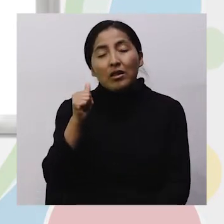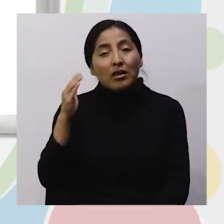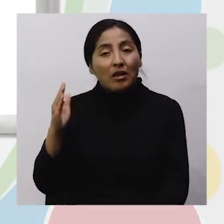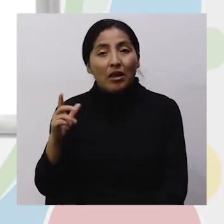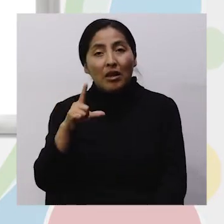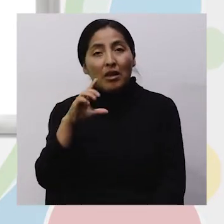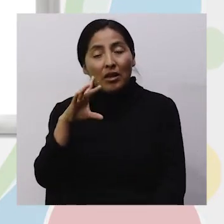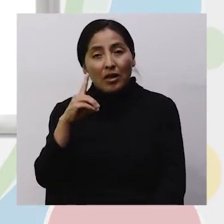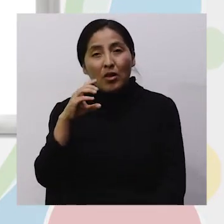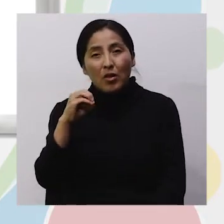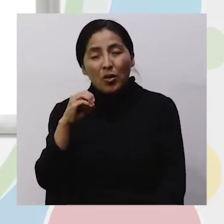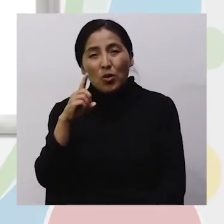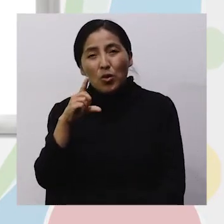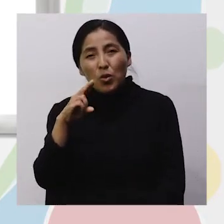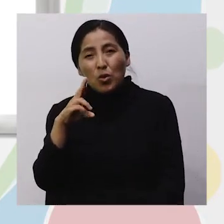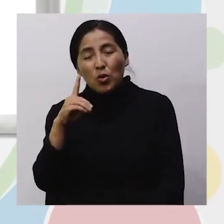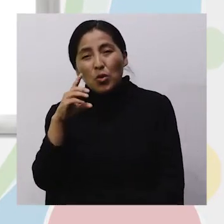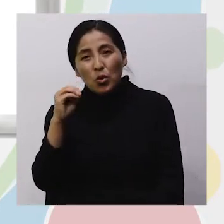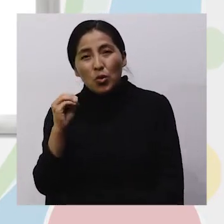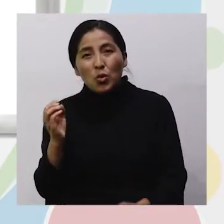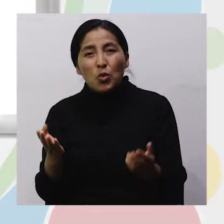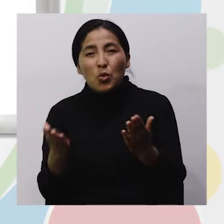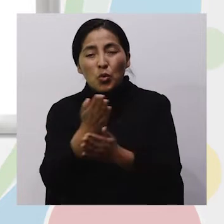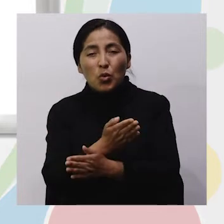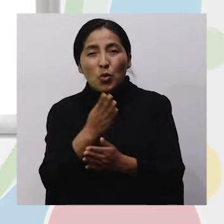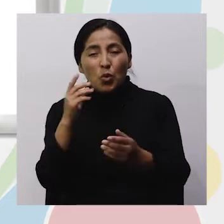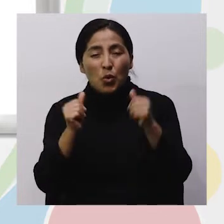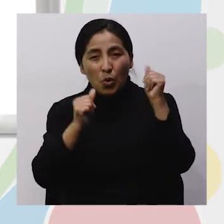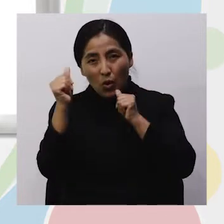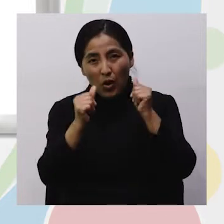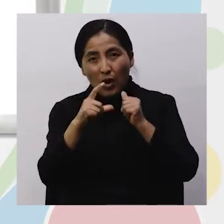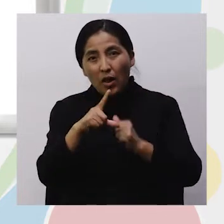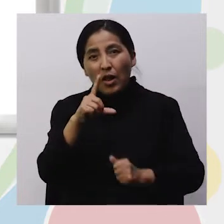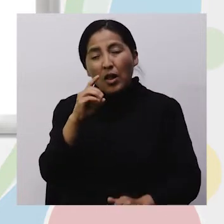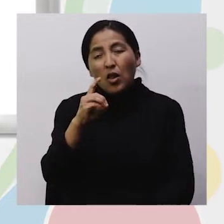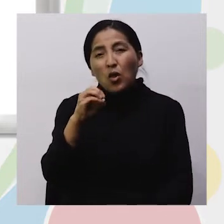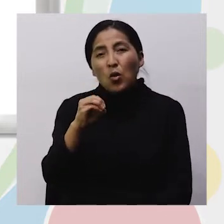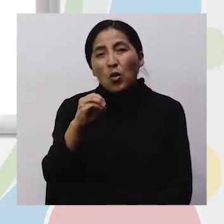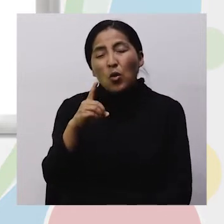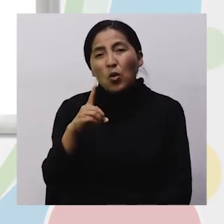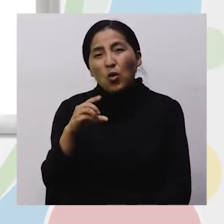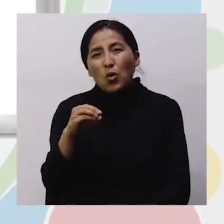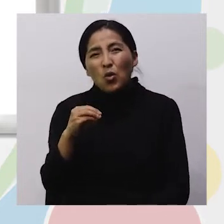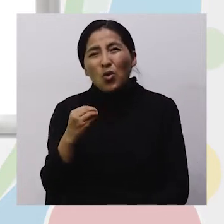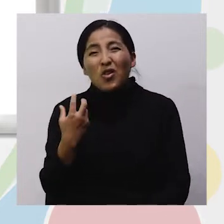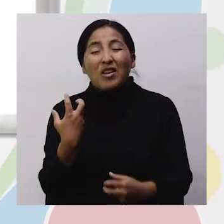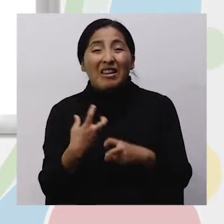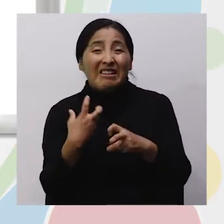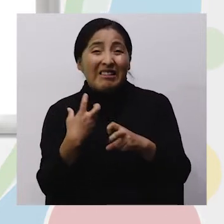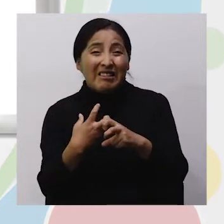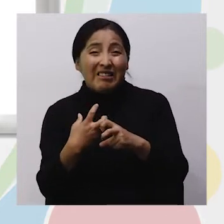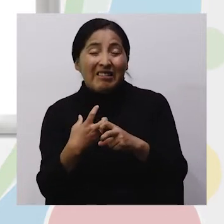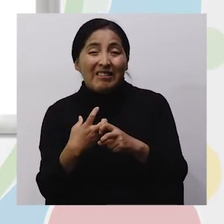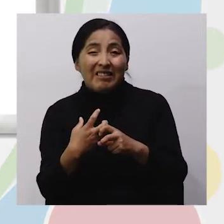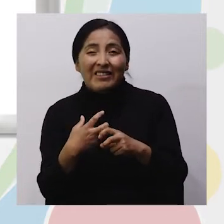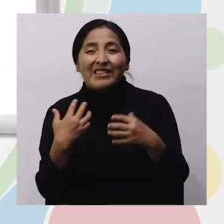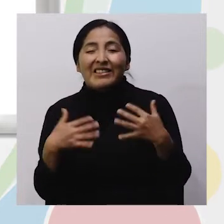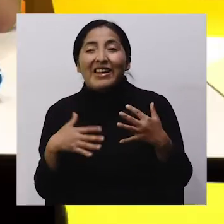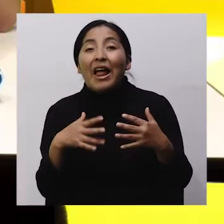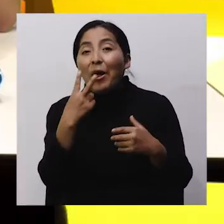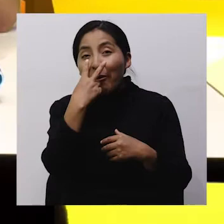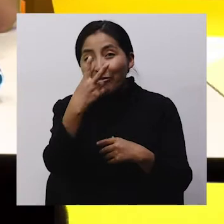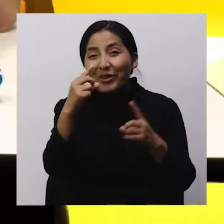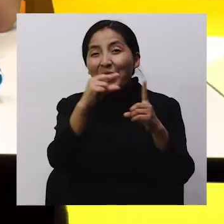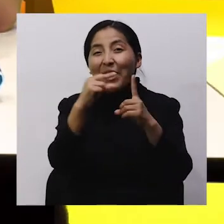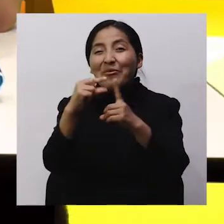Lado, ledo, lido, lodo, ludo Decirlo al revés, lo dudo Ludo, lodo, lido, ledo, lado ¿Qué trabajo me ha costado? ¿Qué